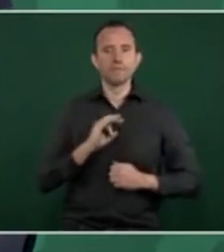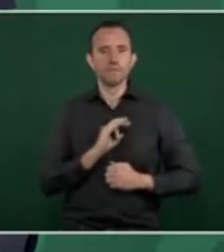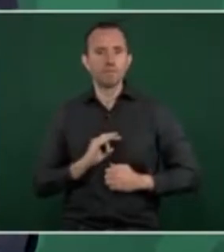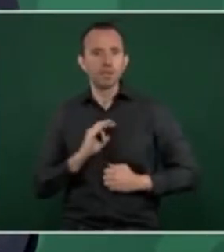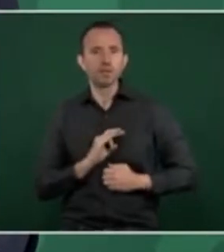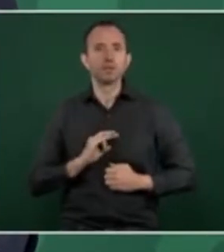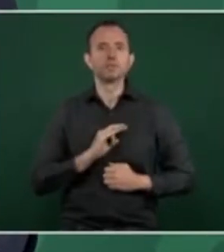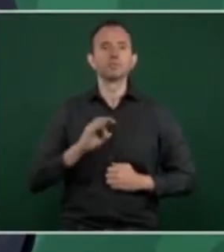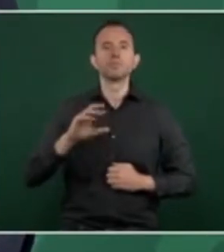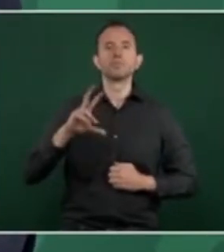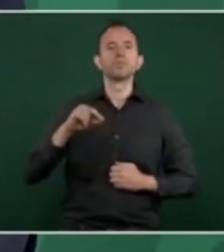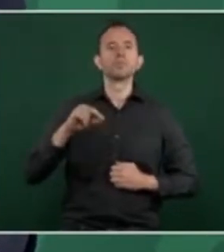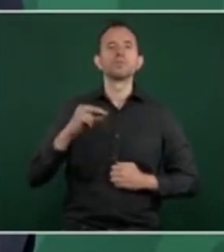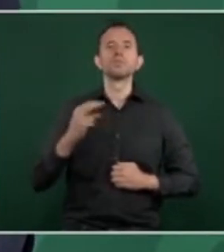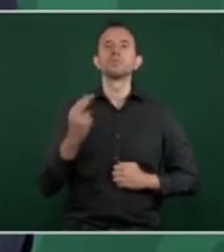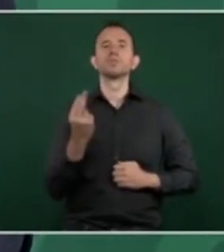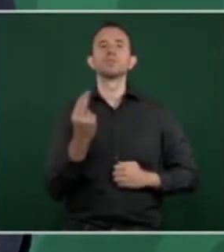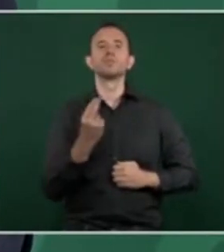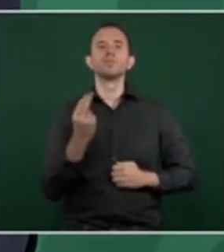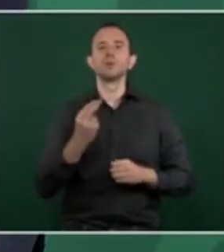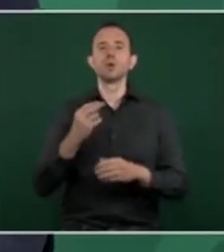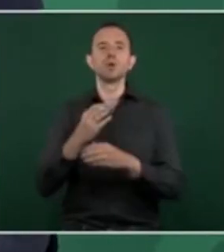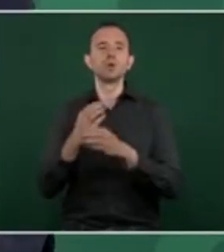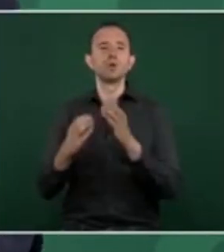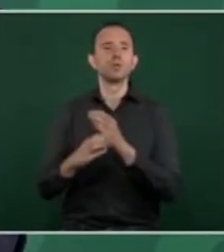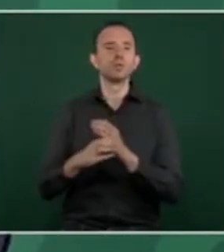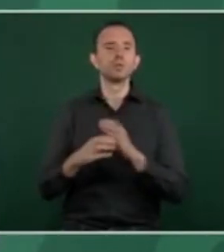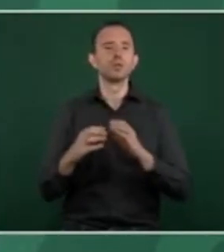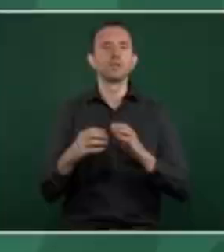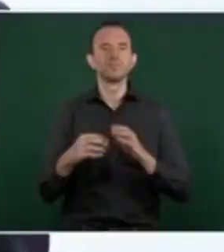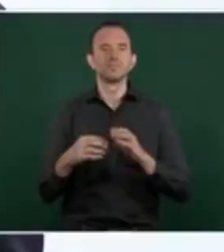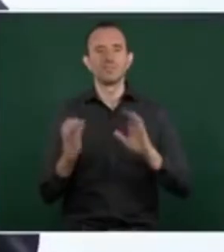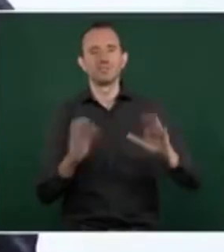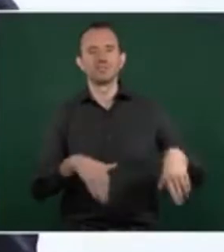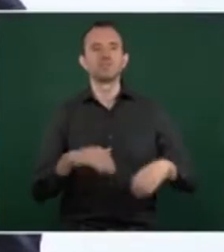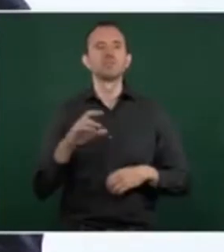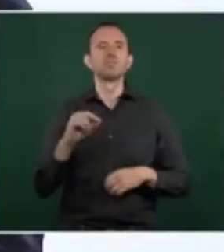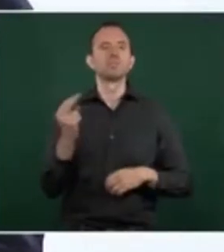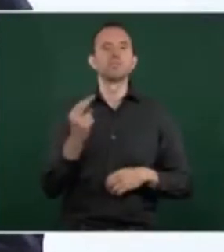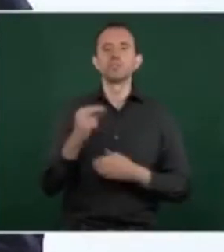de lo material, sin necesidad, sin de las drogas,